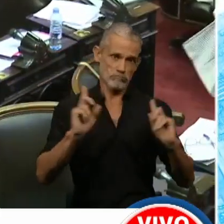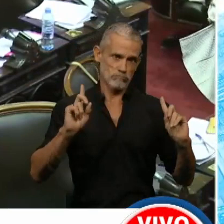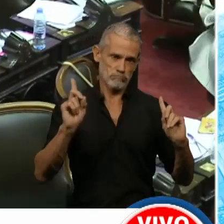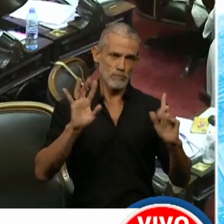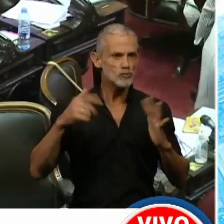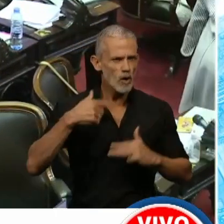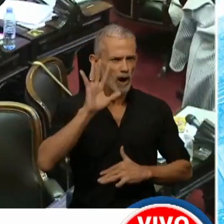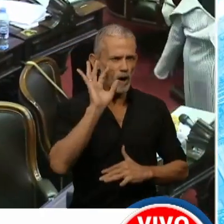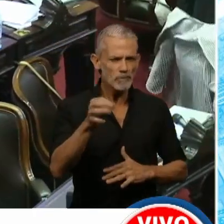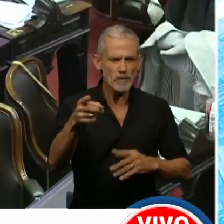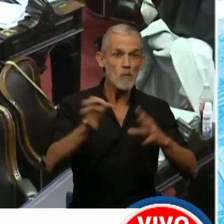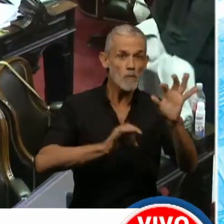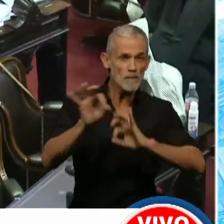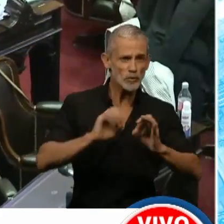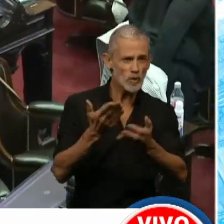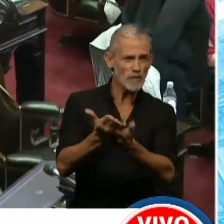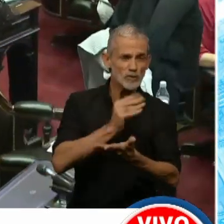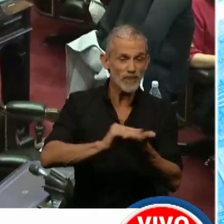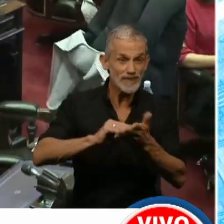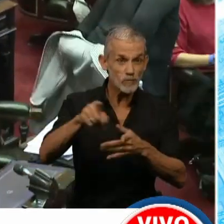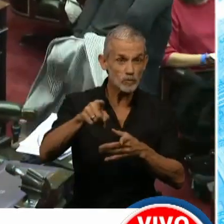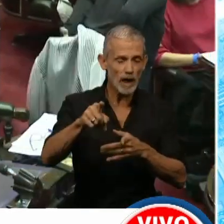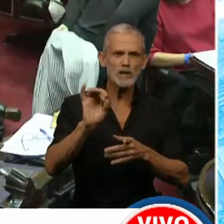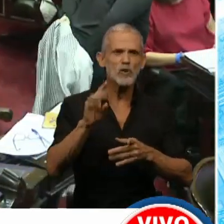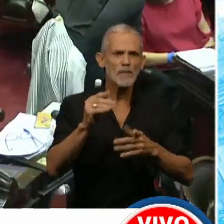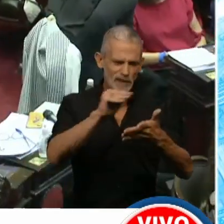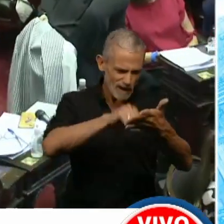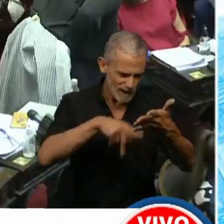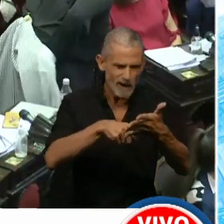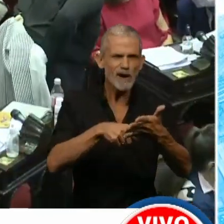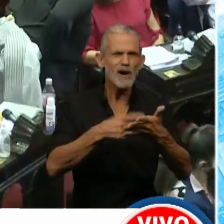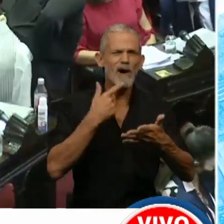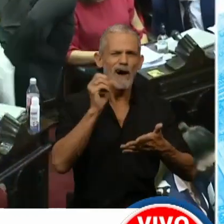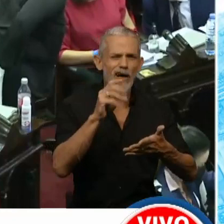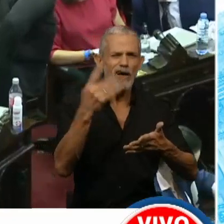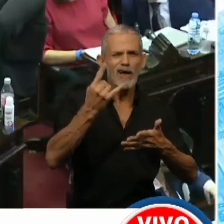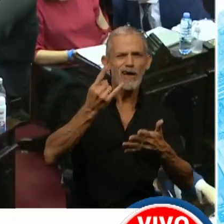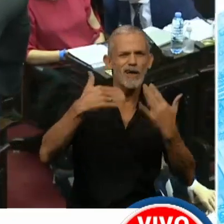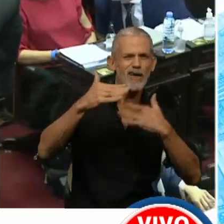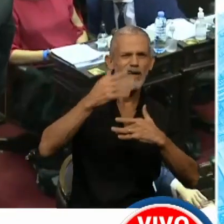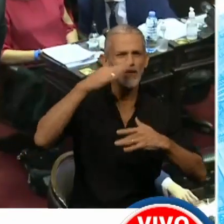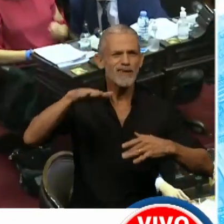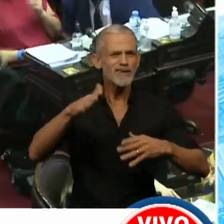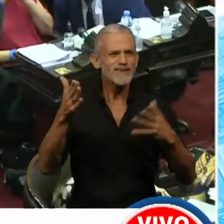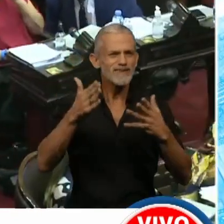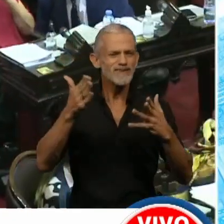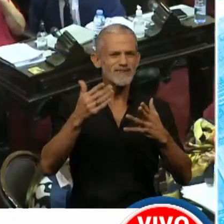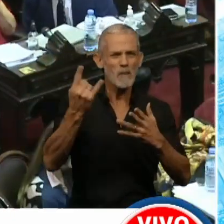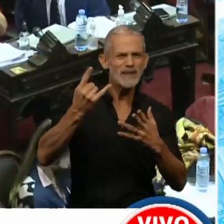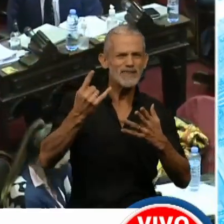noto, en un proyecto que ha presentado esta diputada, que solamente ha intentado difamar, desprestigiar,